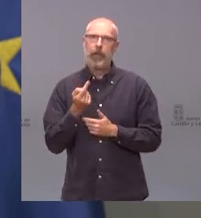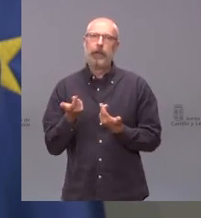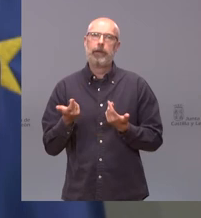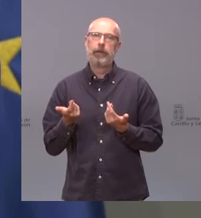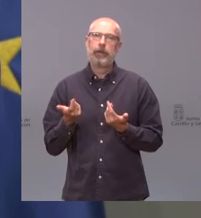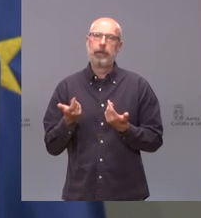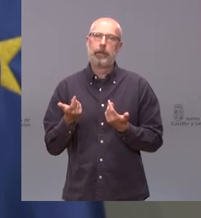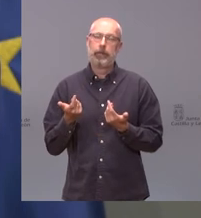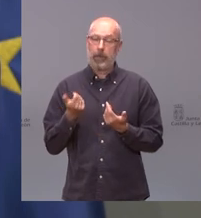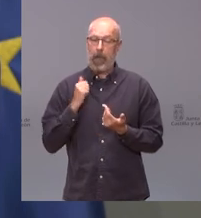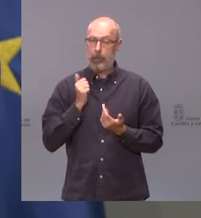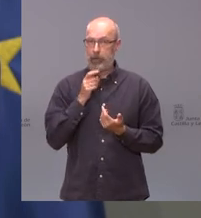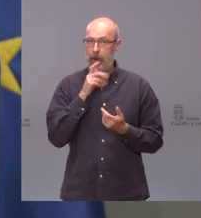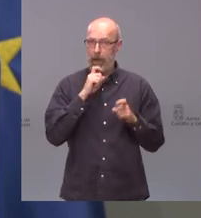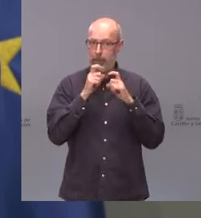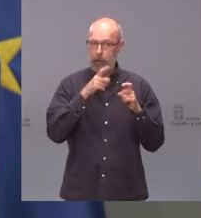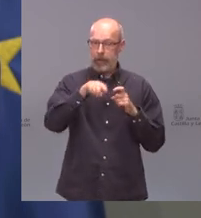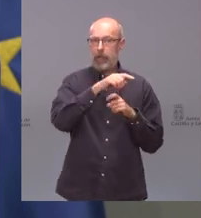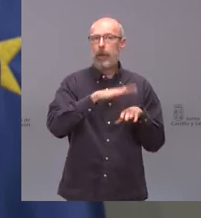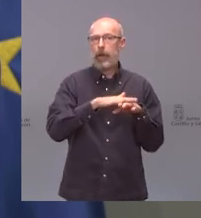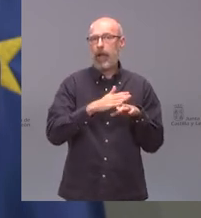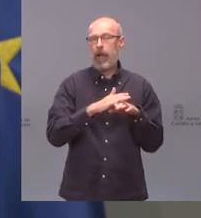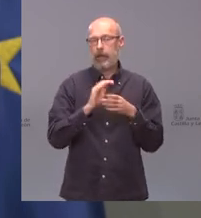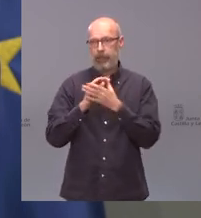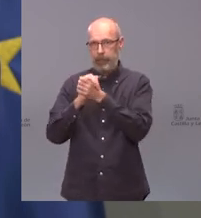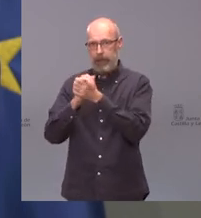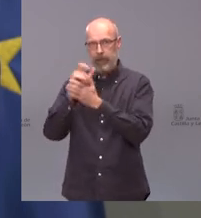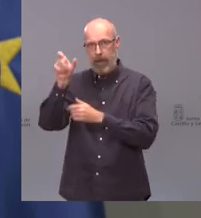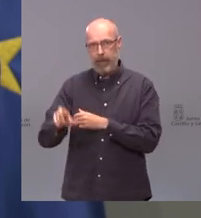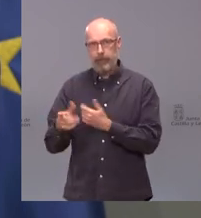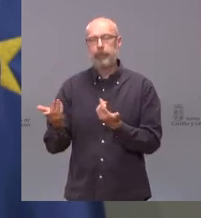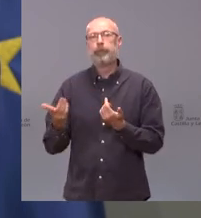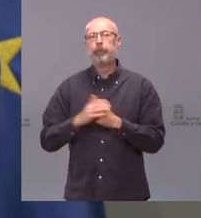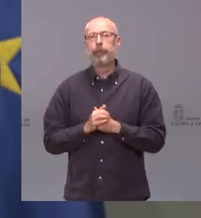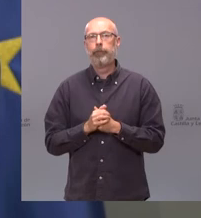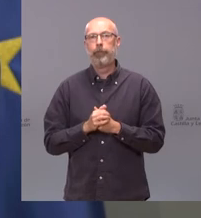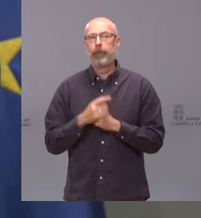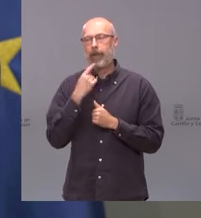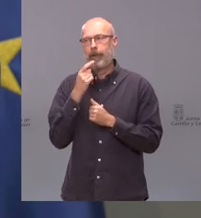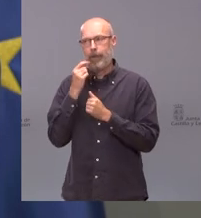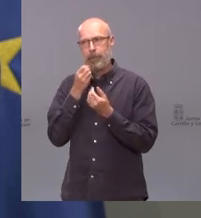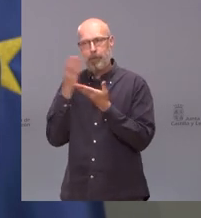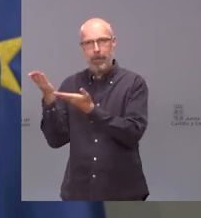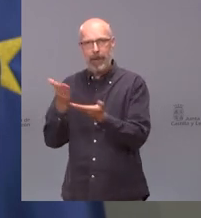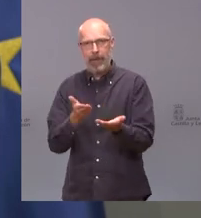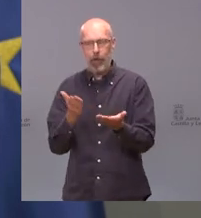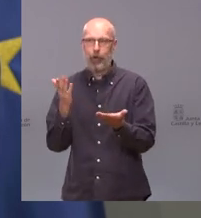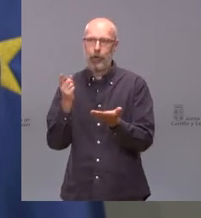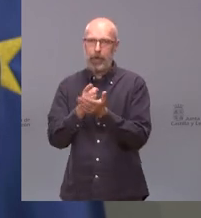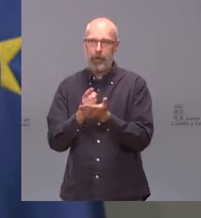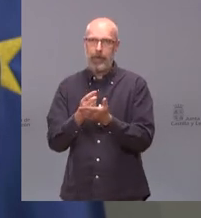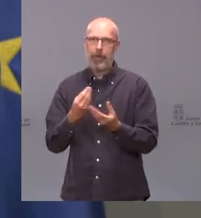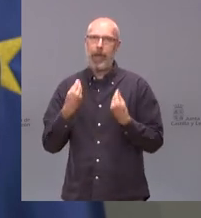en la rueda de prensa para felicitarle a él para darle la bienvenida a la vida extra